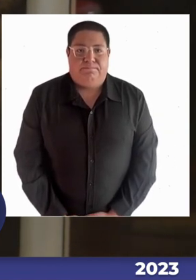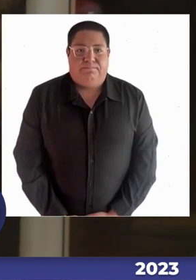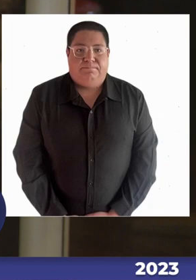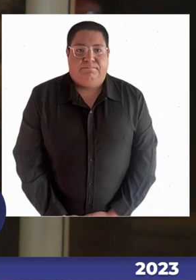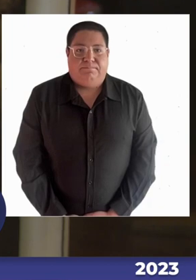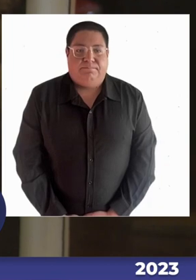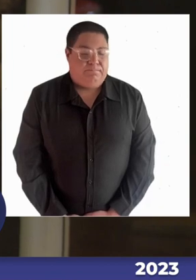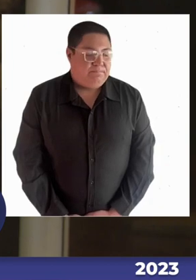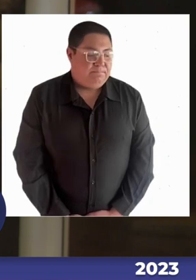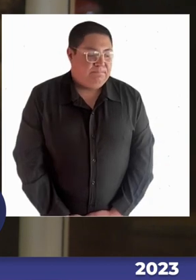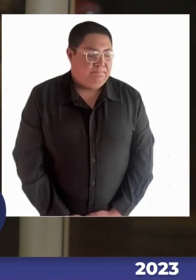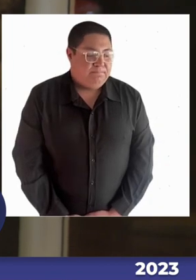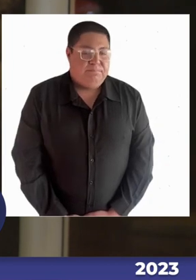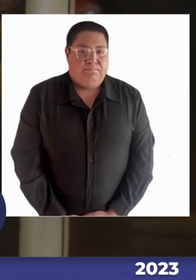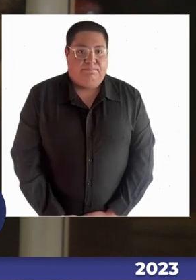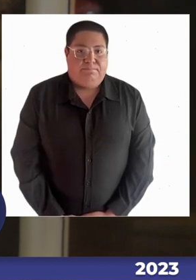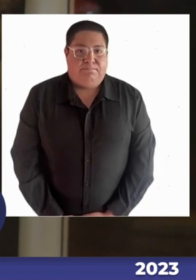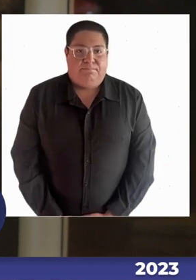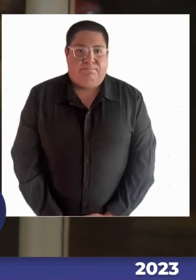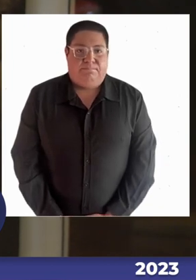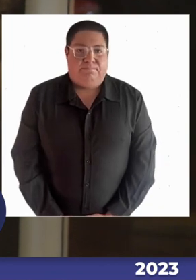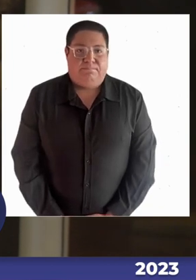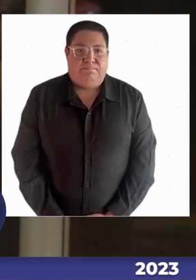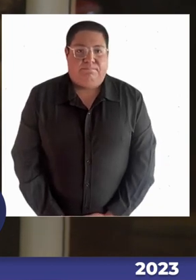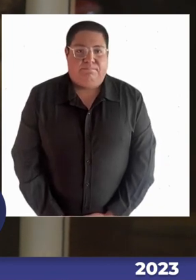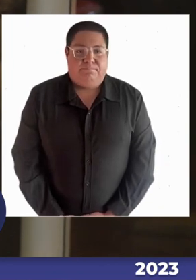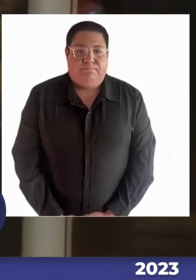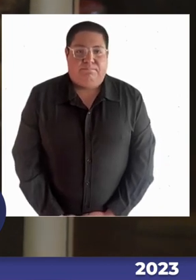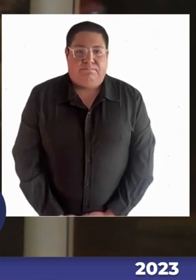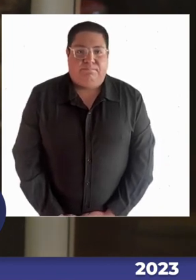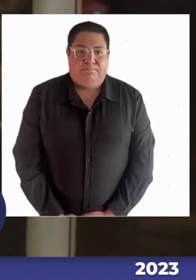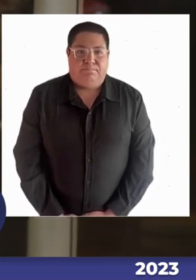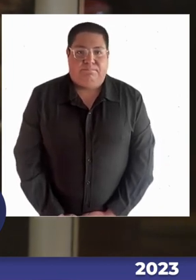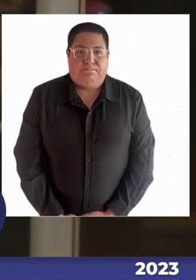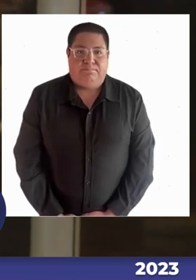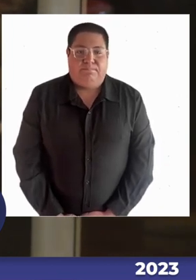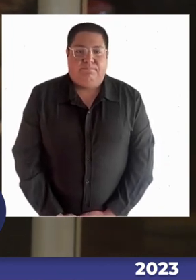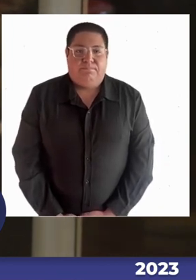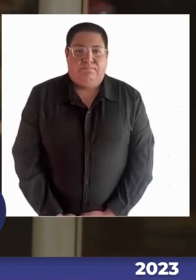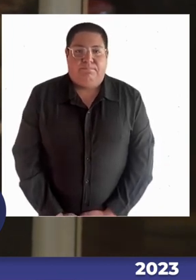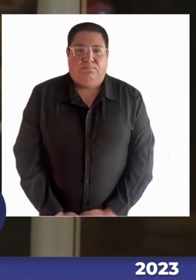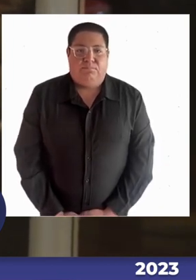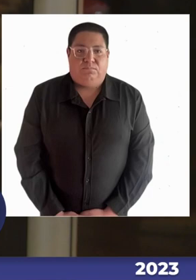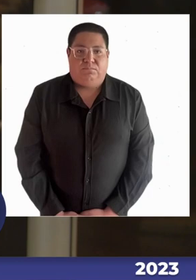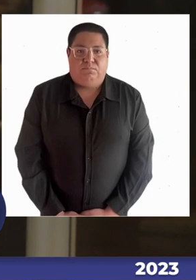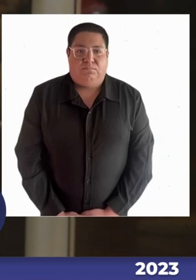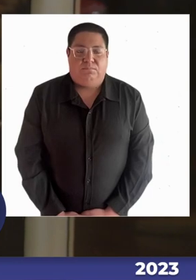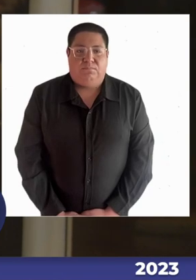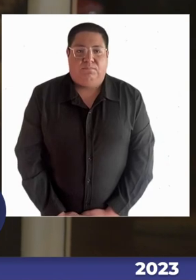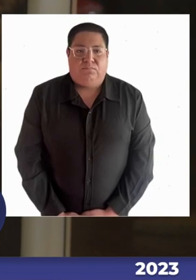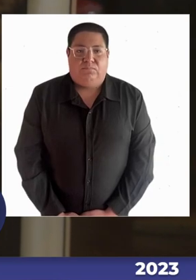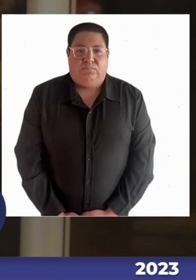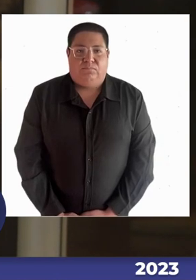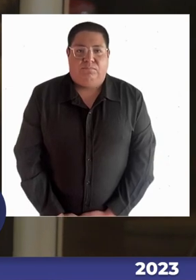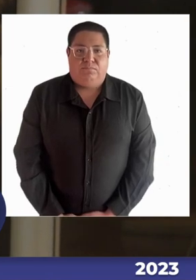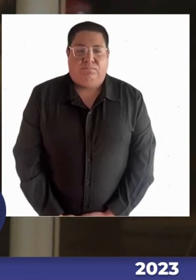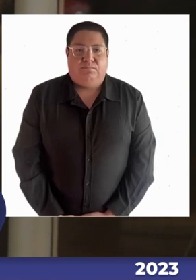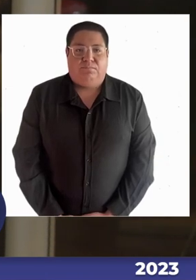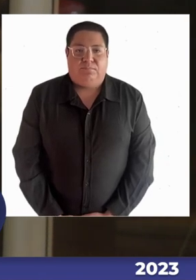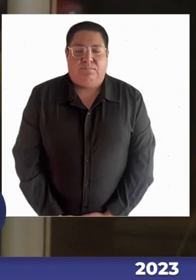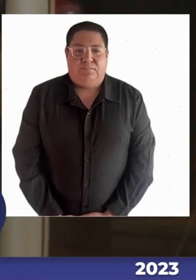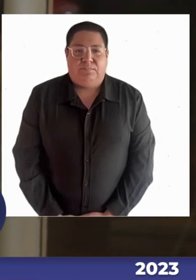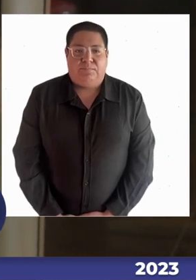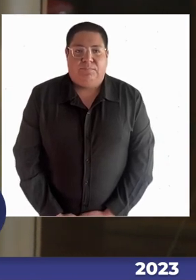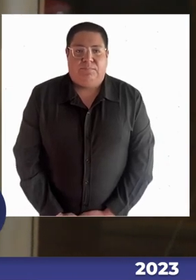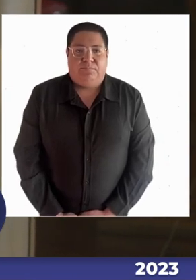geográfica, yo tuve la oportunidad y el privilegio de conocer su región, de haber trabajado ahí en Puerto Cisnes. Y claro, a la misma